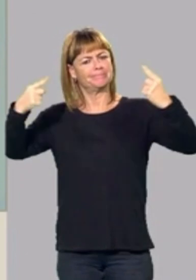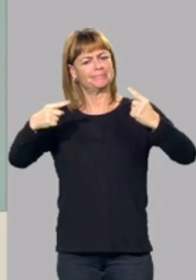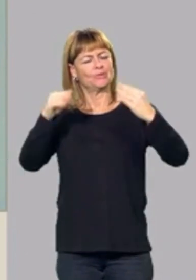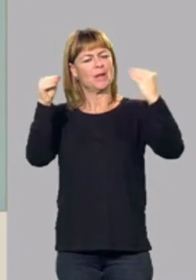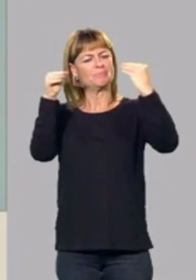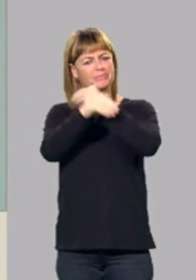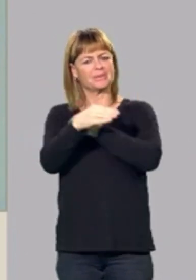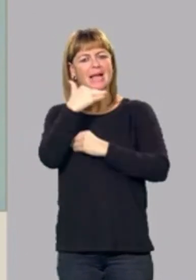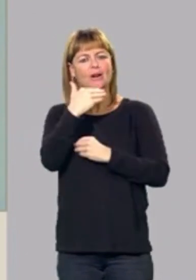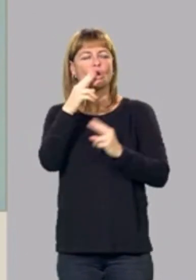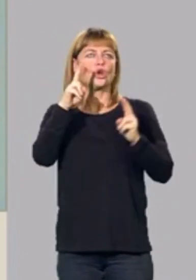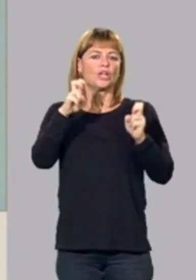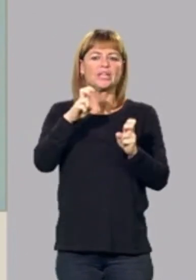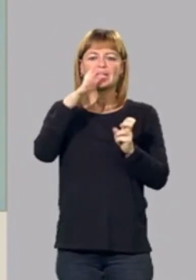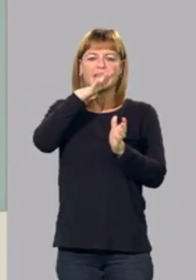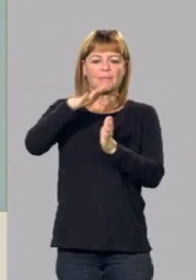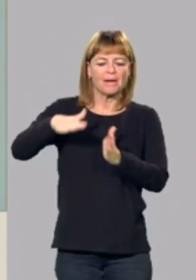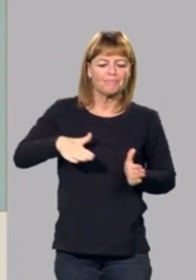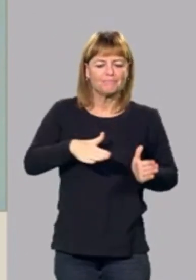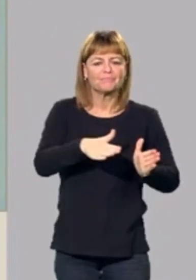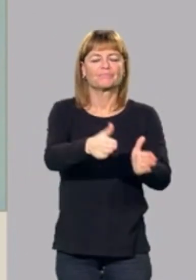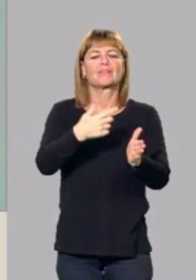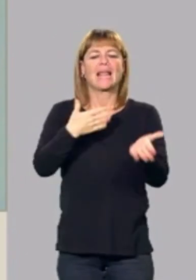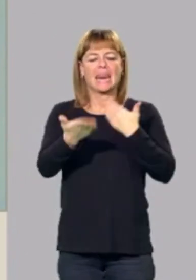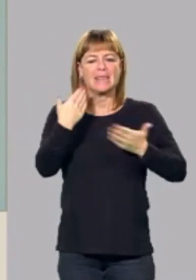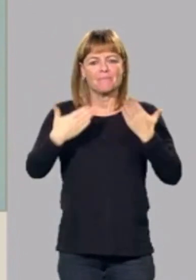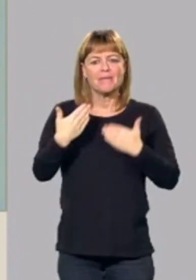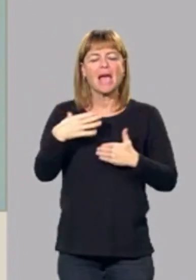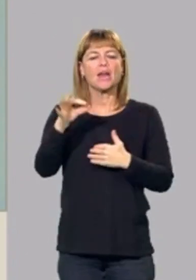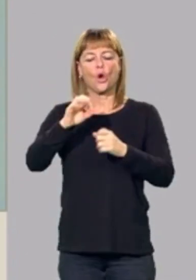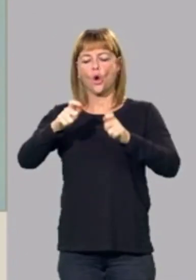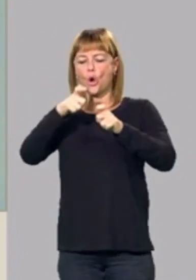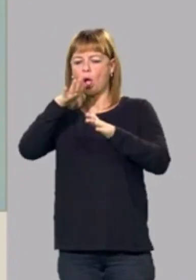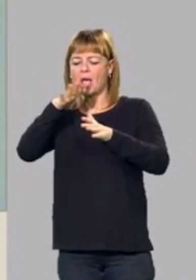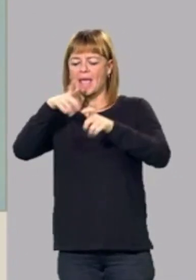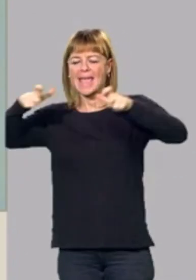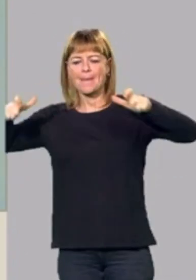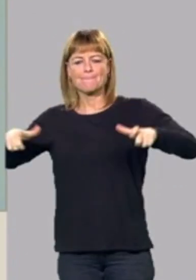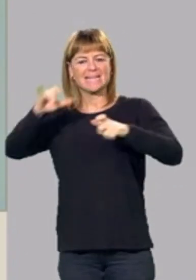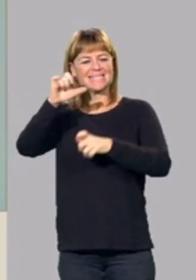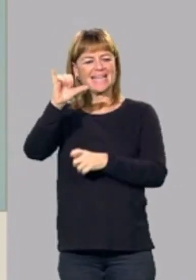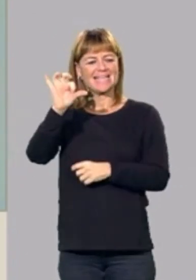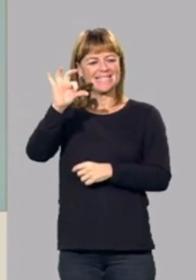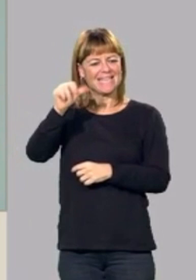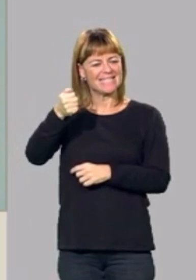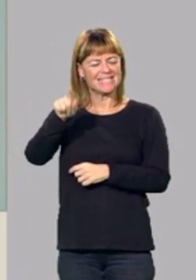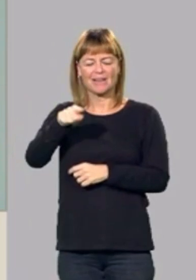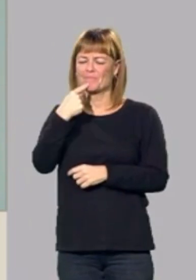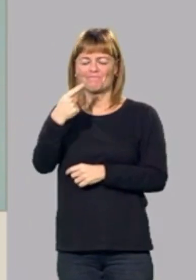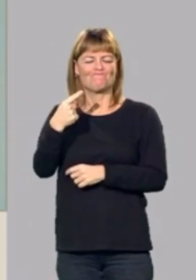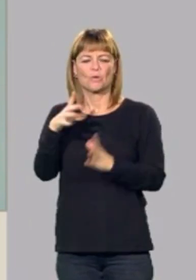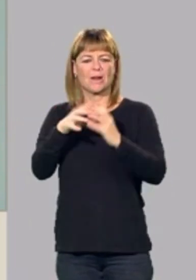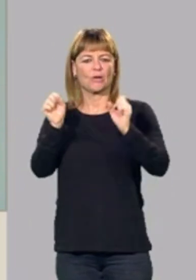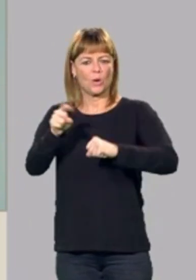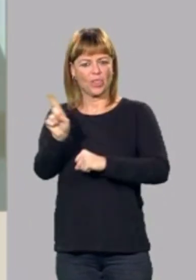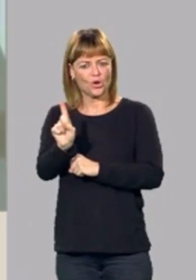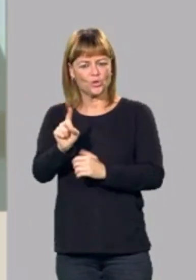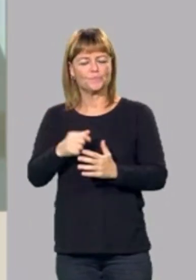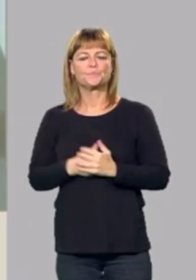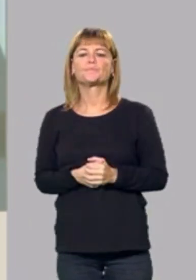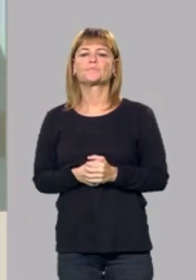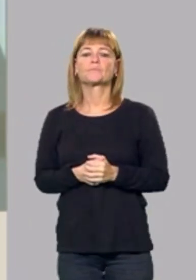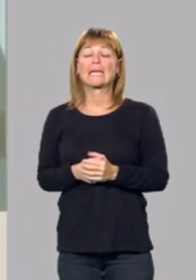los ríos para evitar futuras riadas, consecuencias del embalse de Yesa, creo que a Chun Targon si está ahí, decían ustedes, no le van a encontrar. Yo creo que